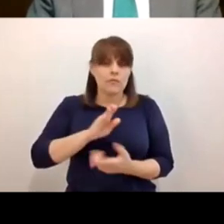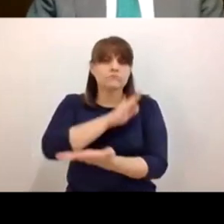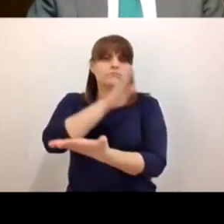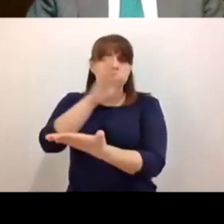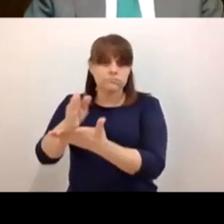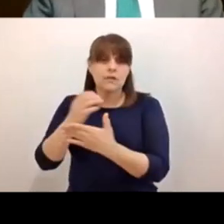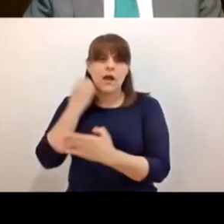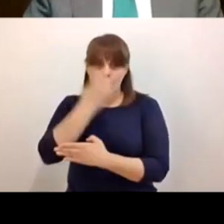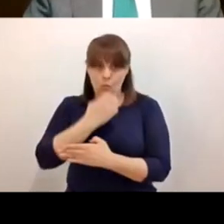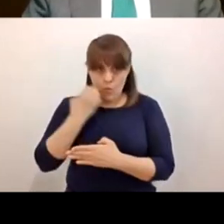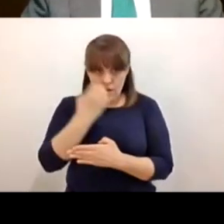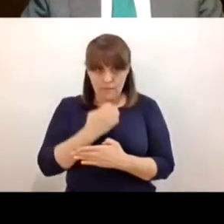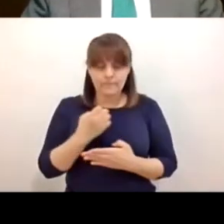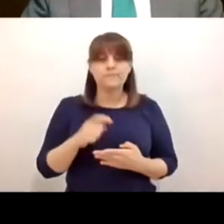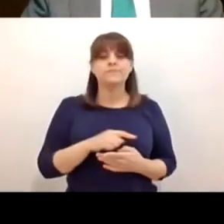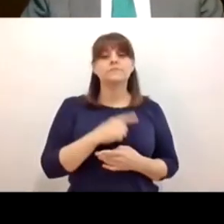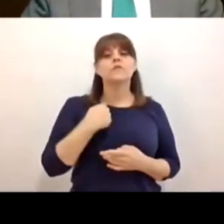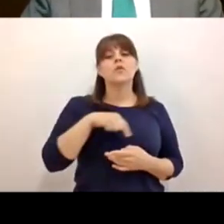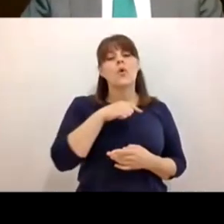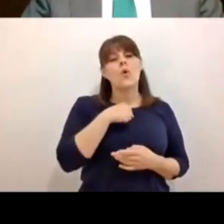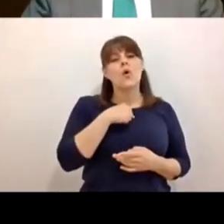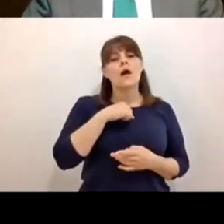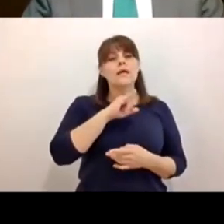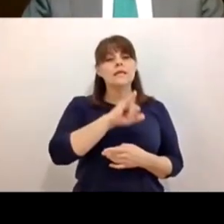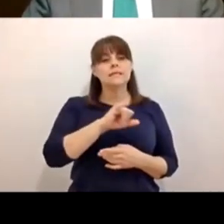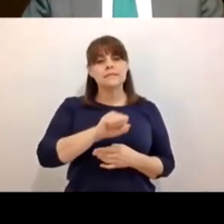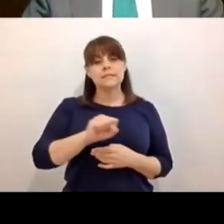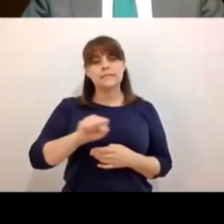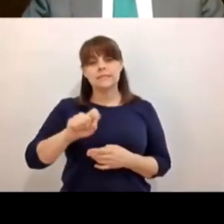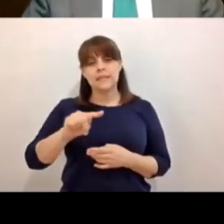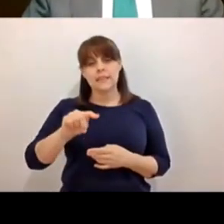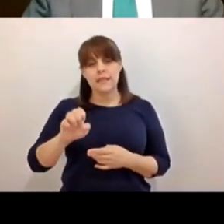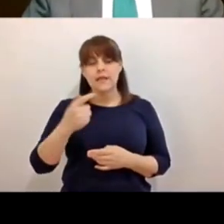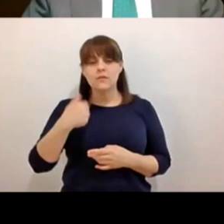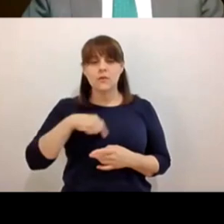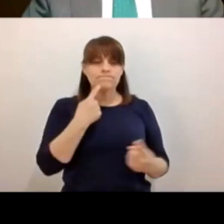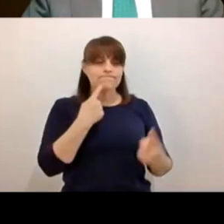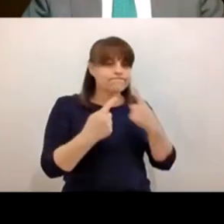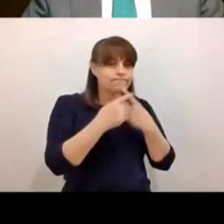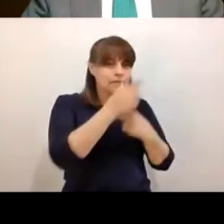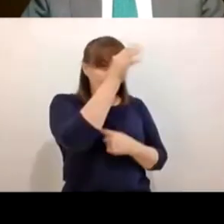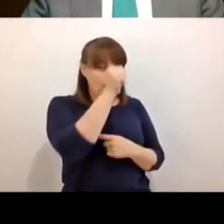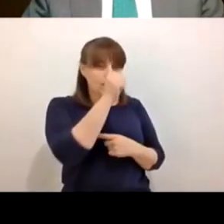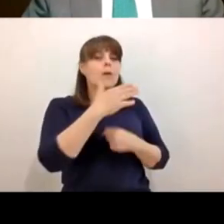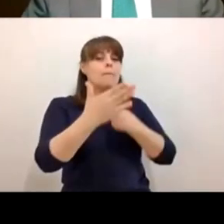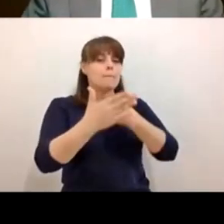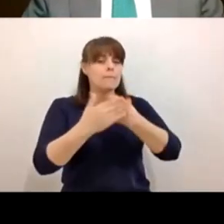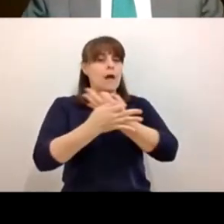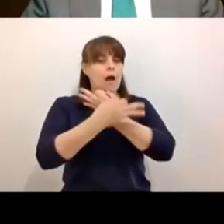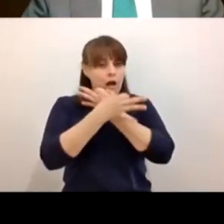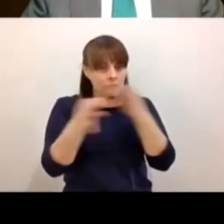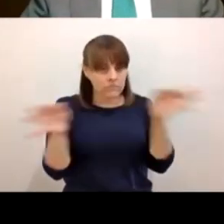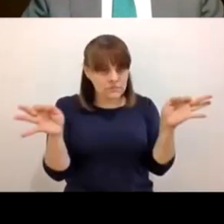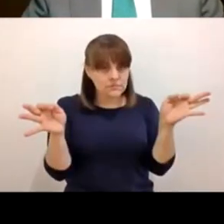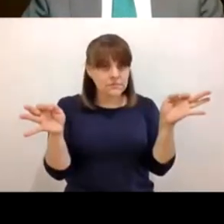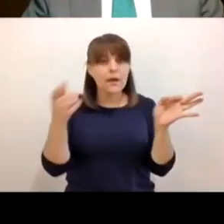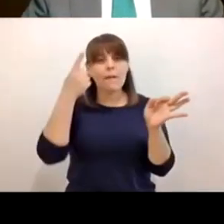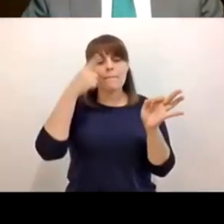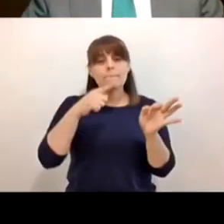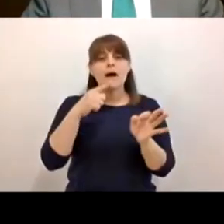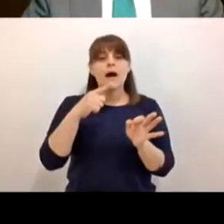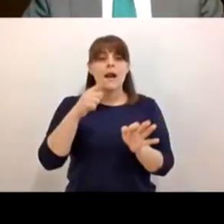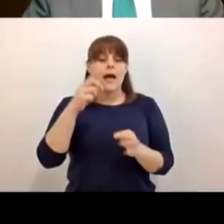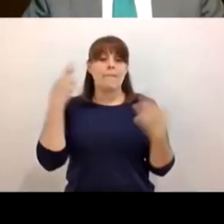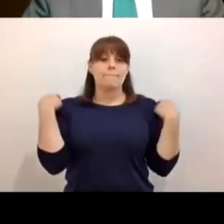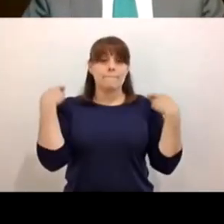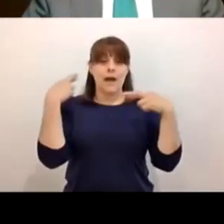estamos haciendo además un convenio con el Issste en los próximos días lo vamos a anunciar para darle un servicio especializado al